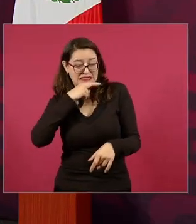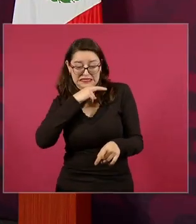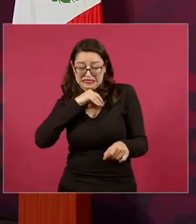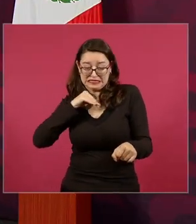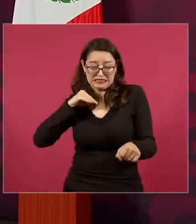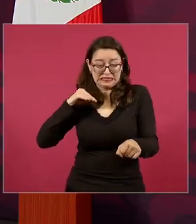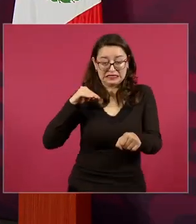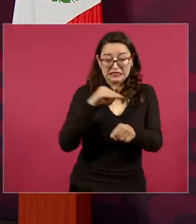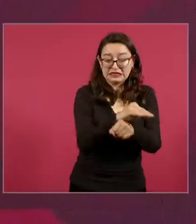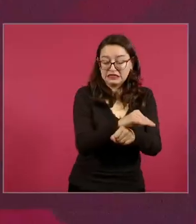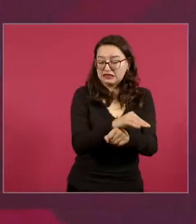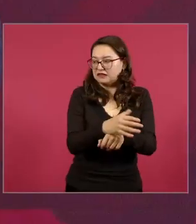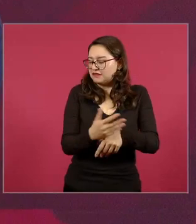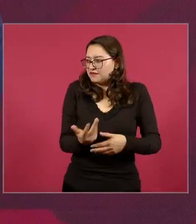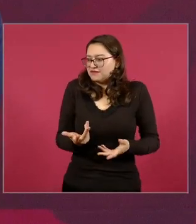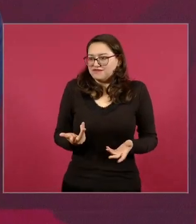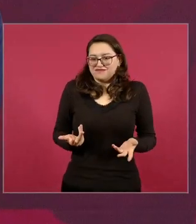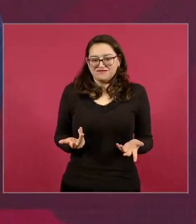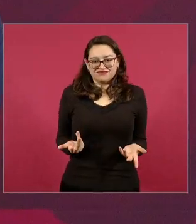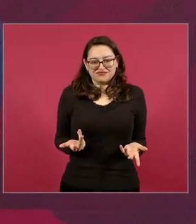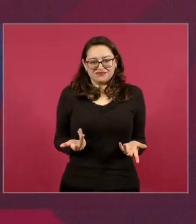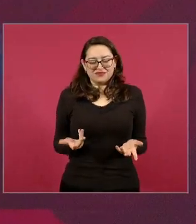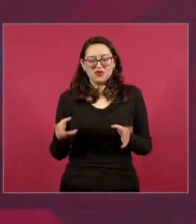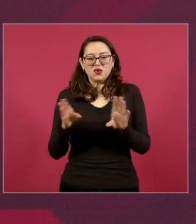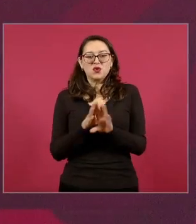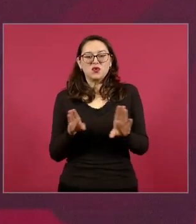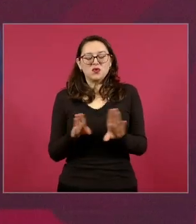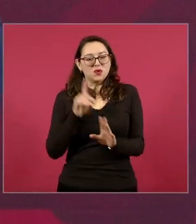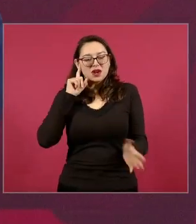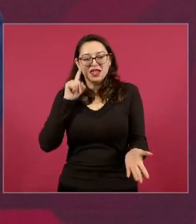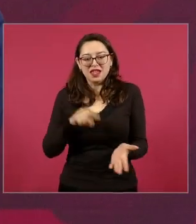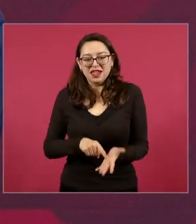pertenecer al Instituto de